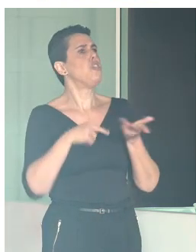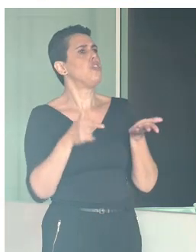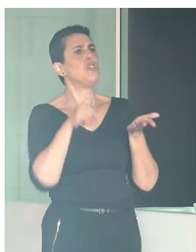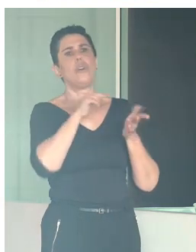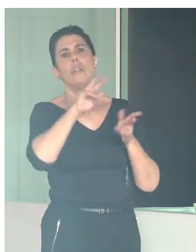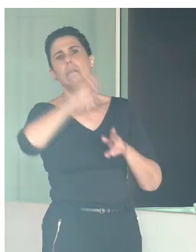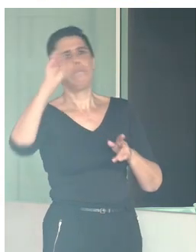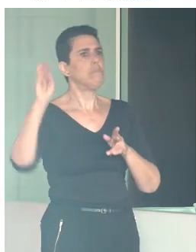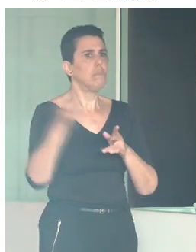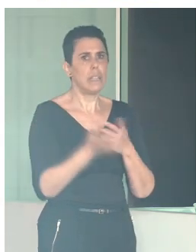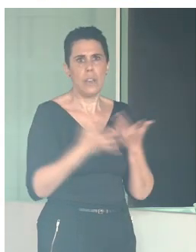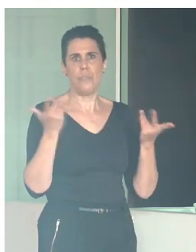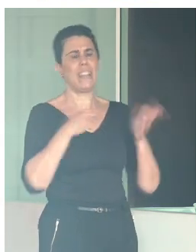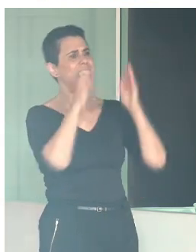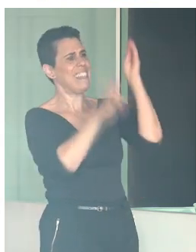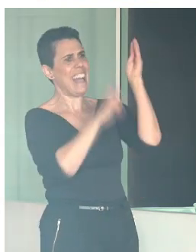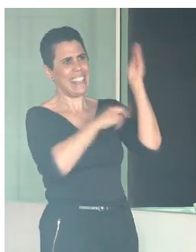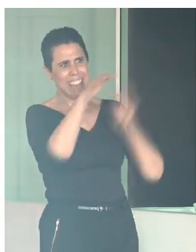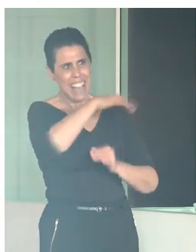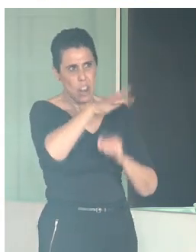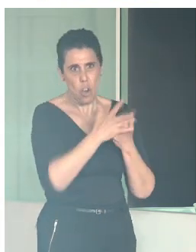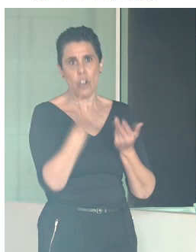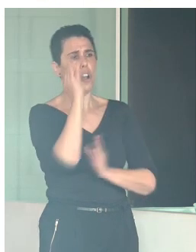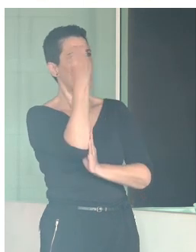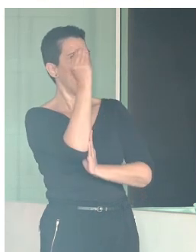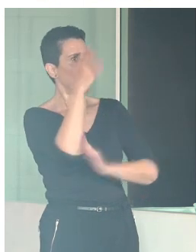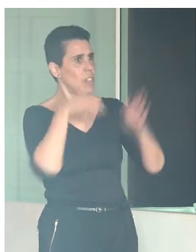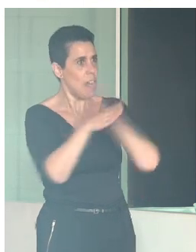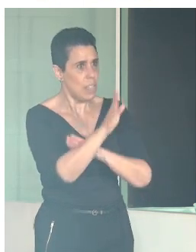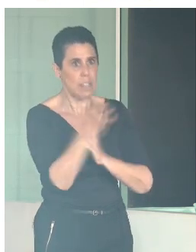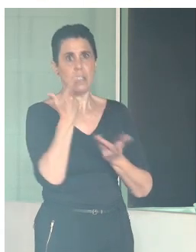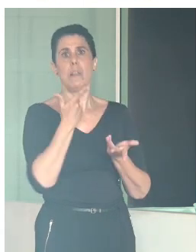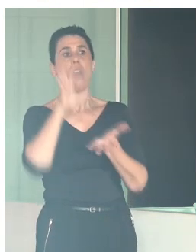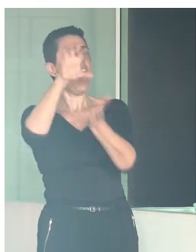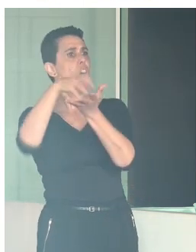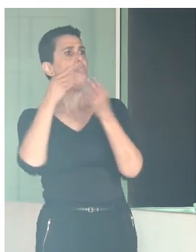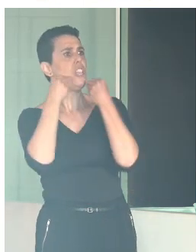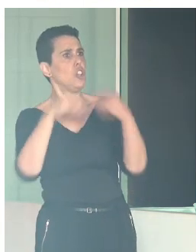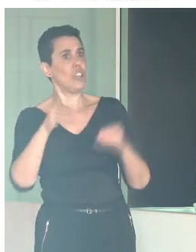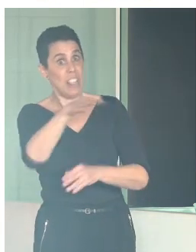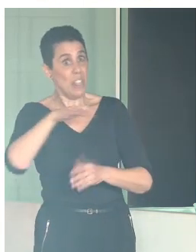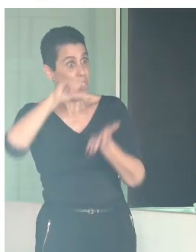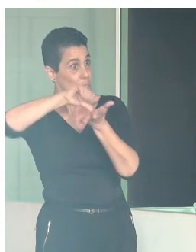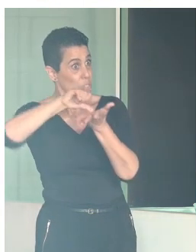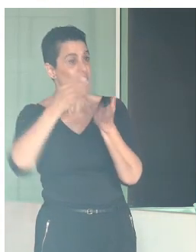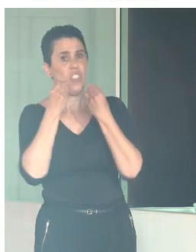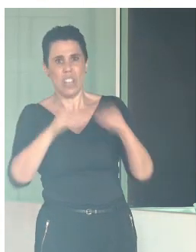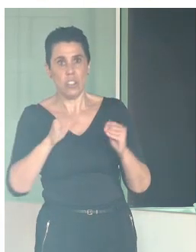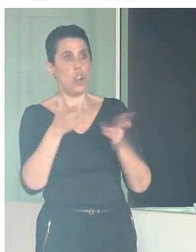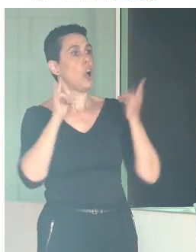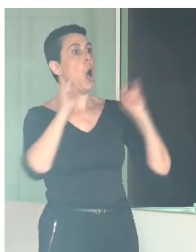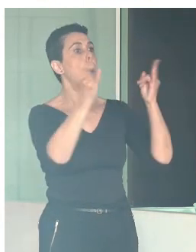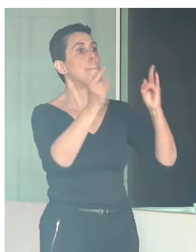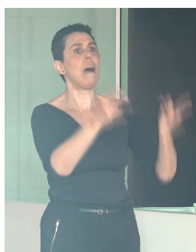en sitios arqueológicos, la accesibilidad en monumentos, la accesibilidad en centros históricos, la accesibilidad en parques nacionales,